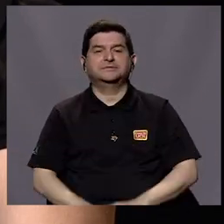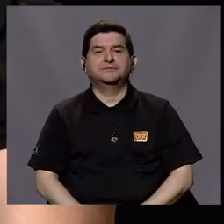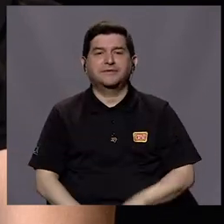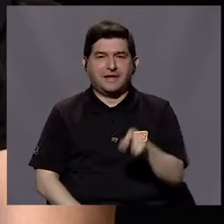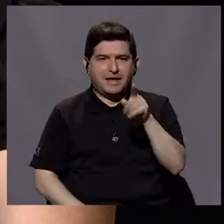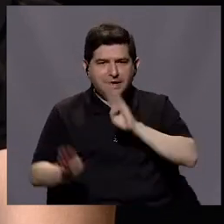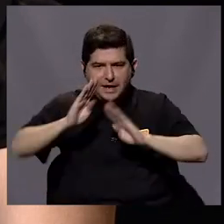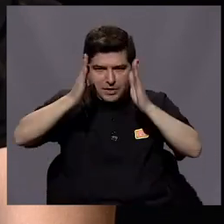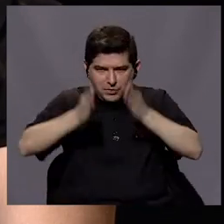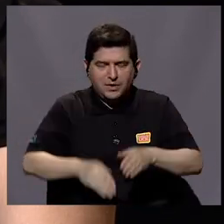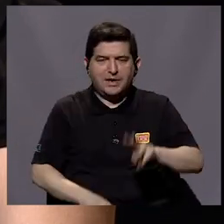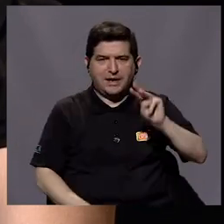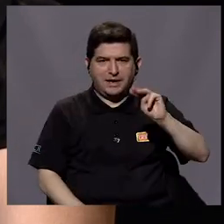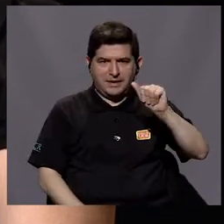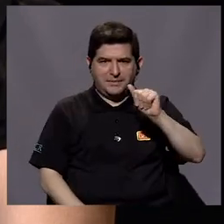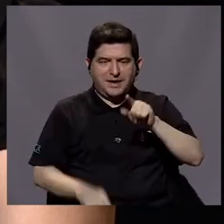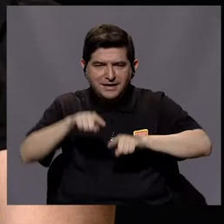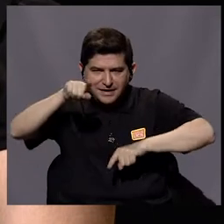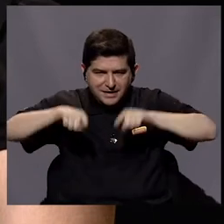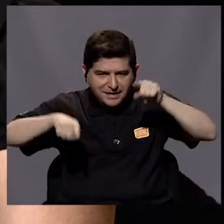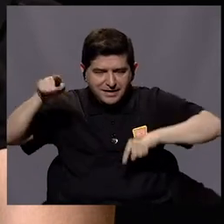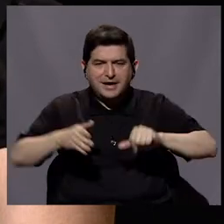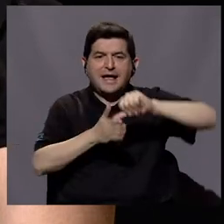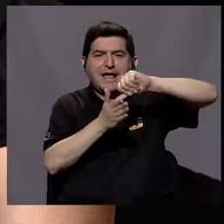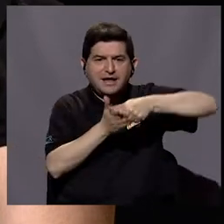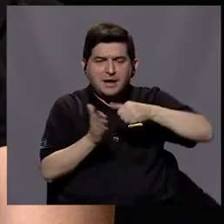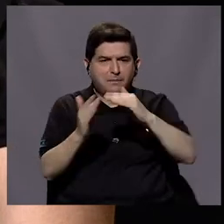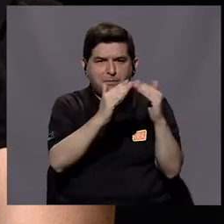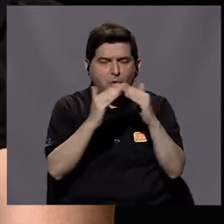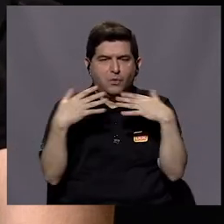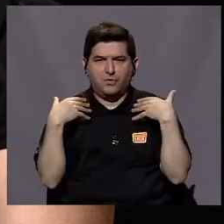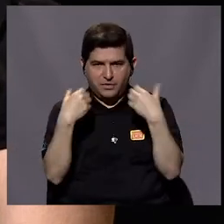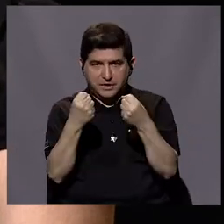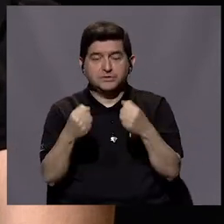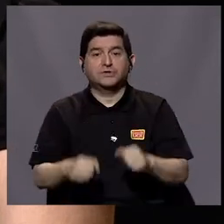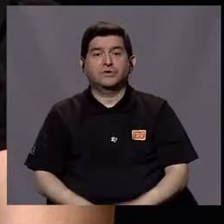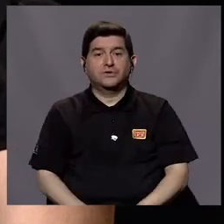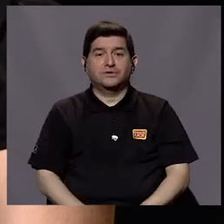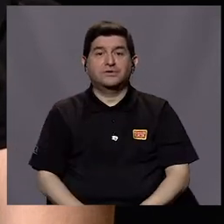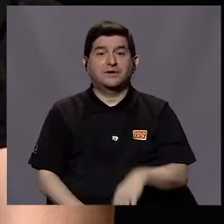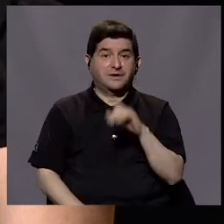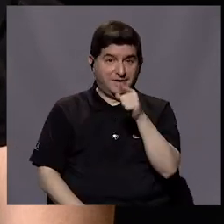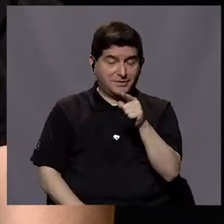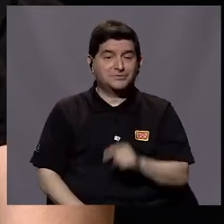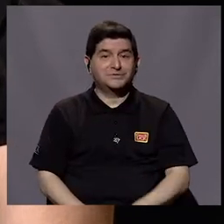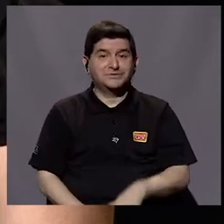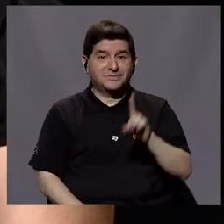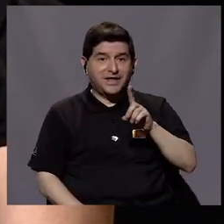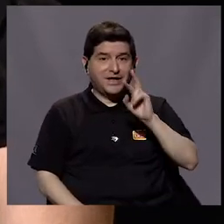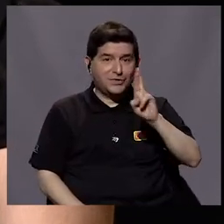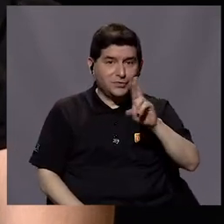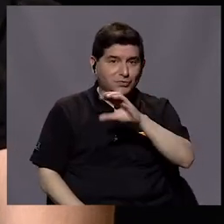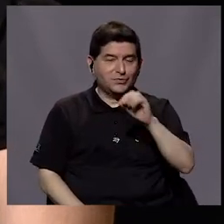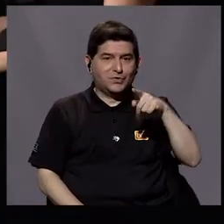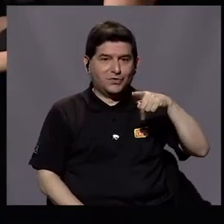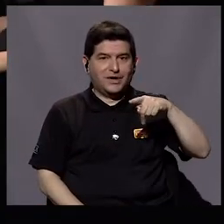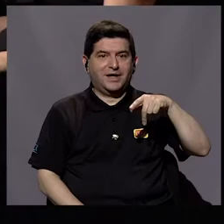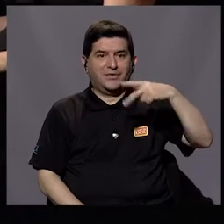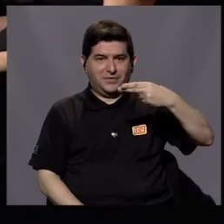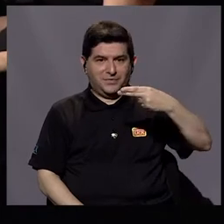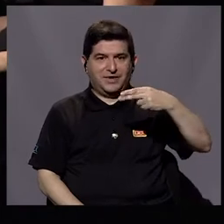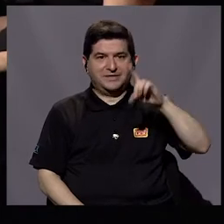doña Carolina. Es bióloga, es máster en estadística, con énfasis en población y salud, que es algo que además le persigue a usted en sus doctorados y posgrados.